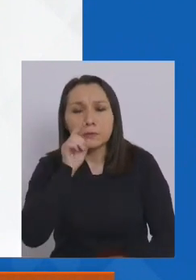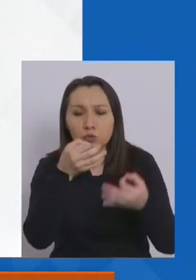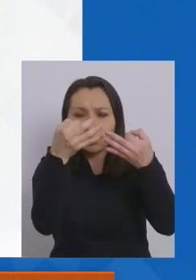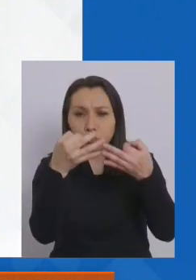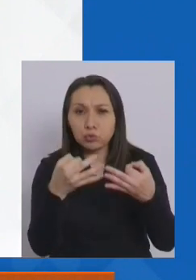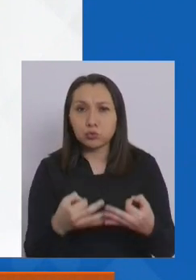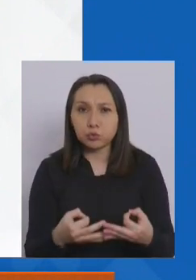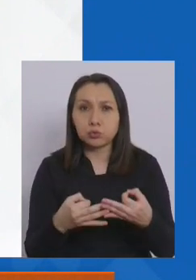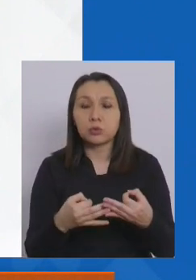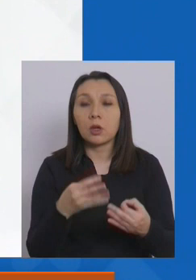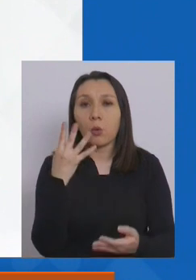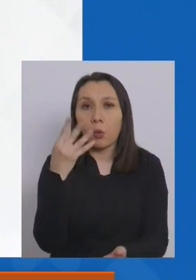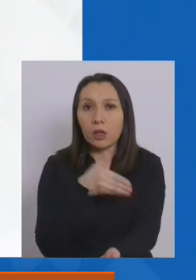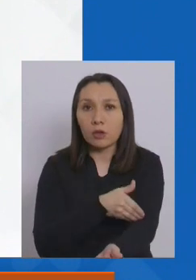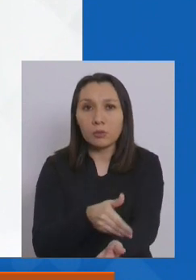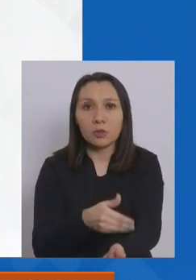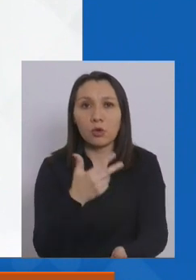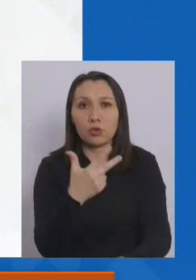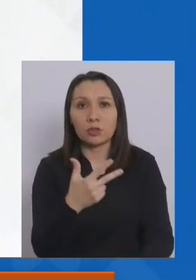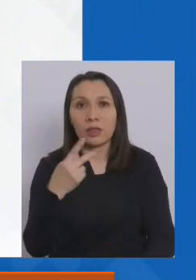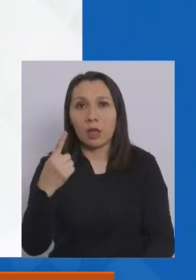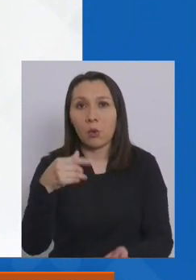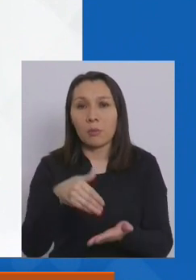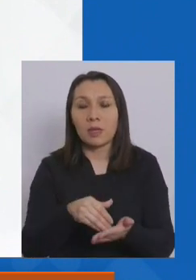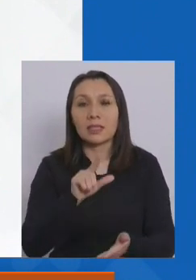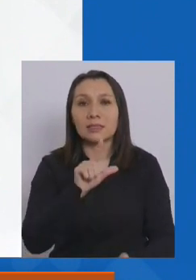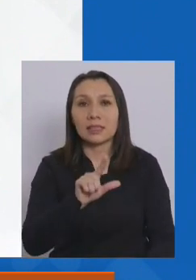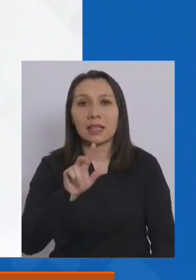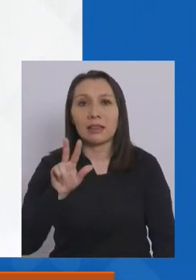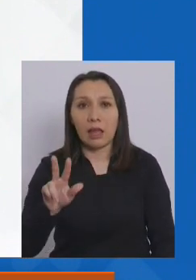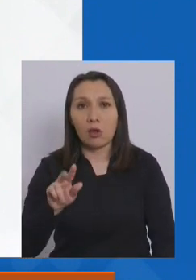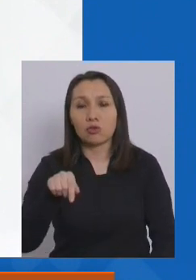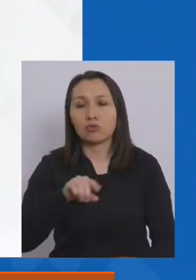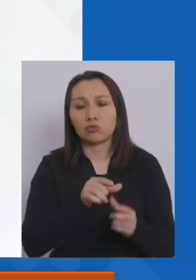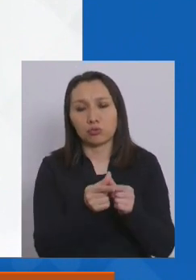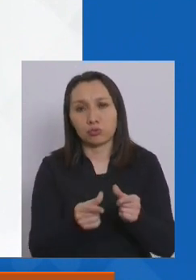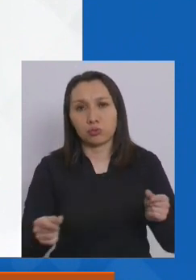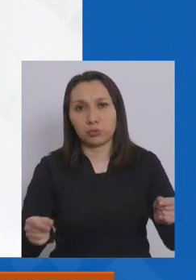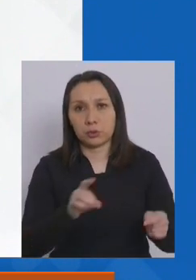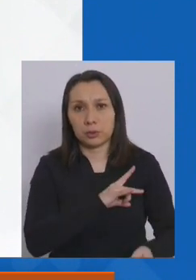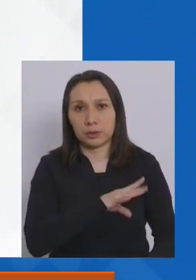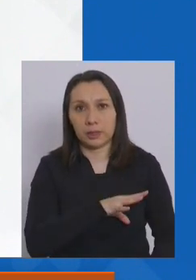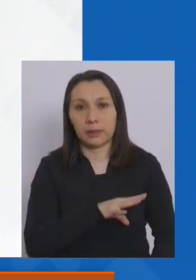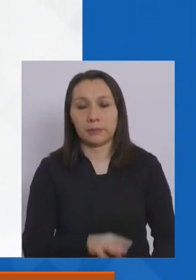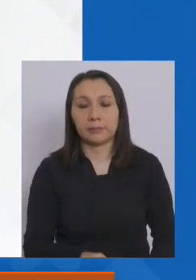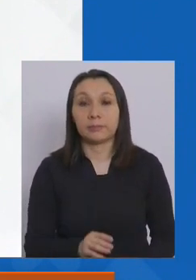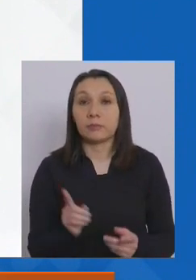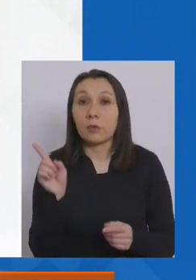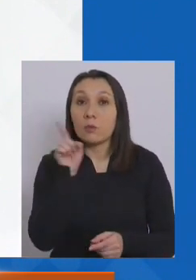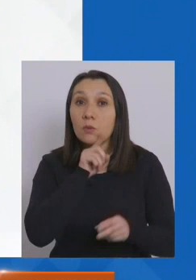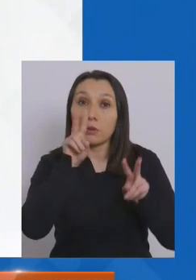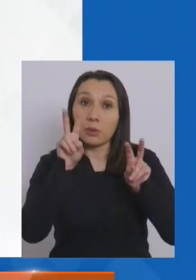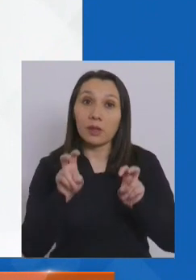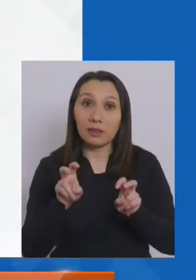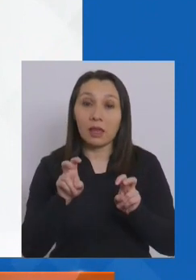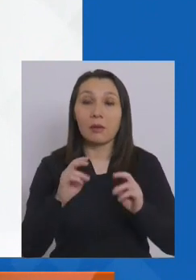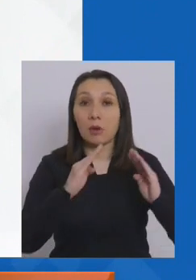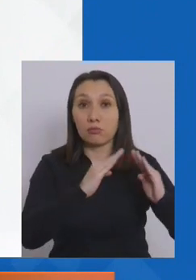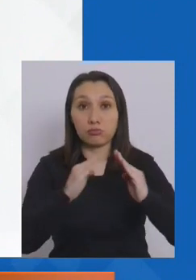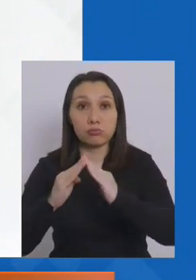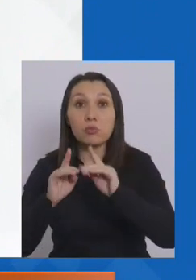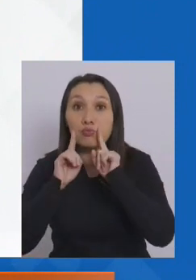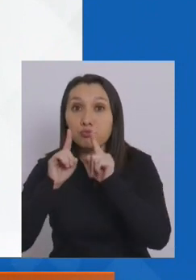totalizando 4.081.078 a nivel país. Finalmente, en cuanto a residencias